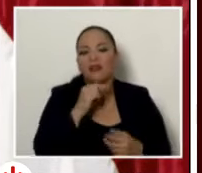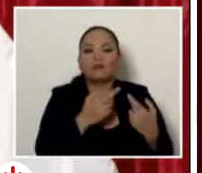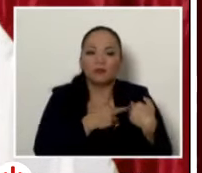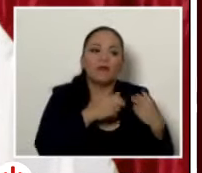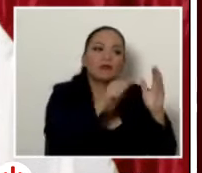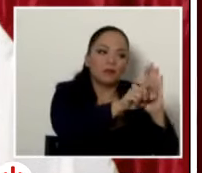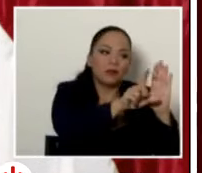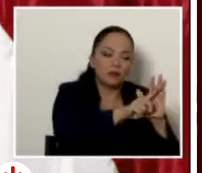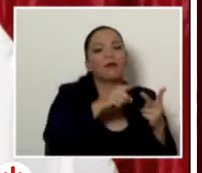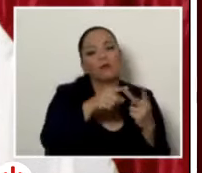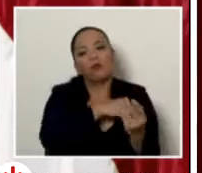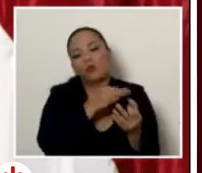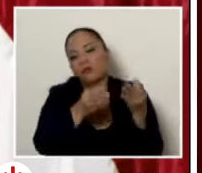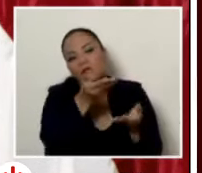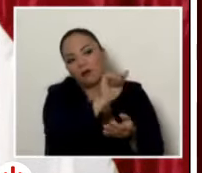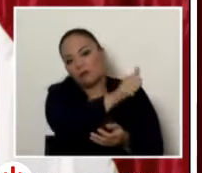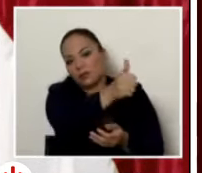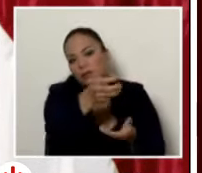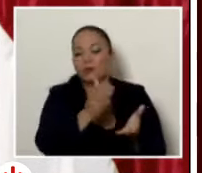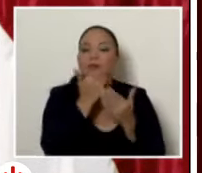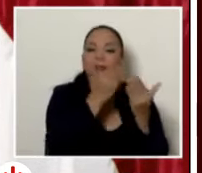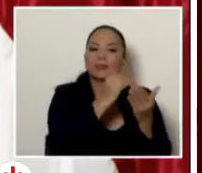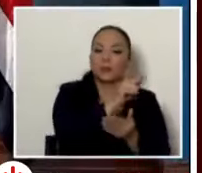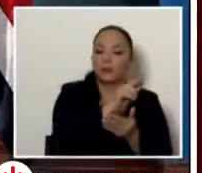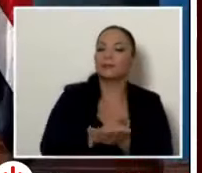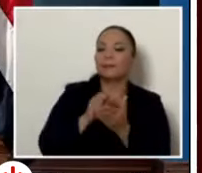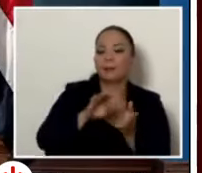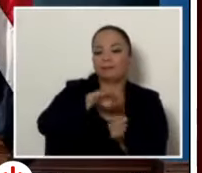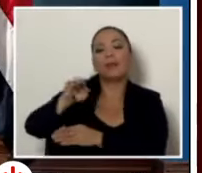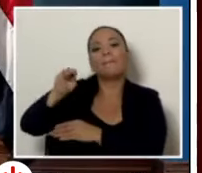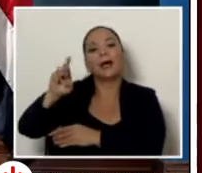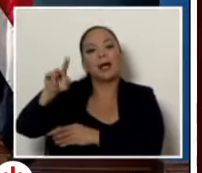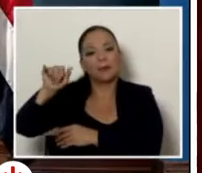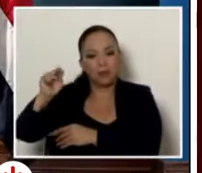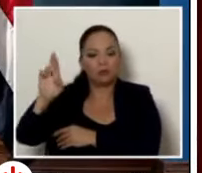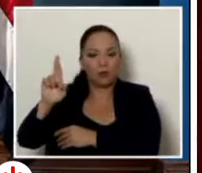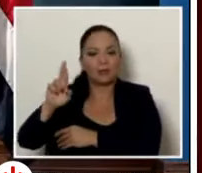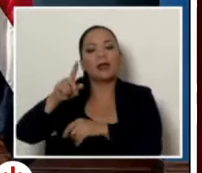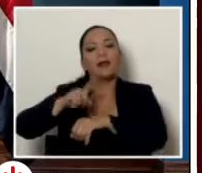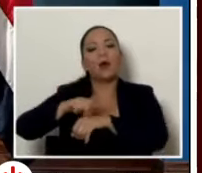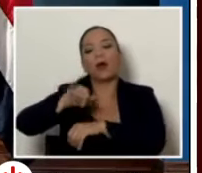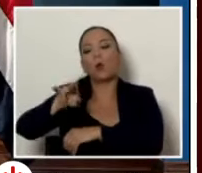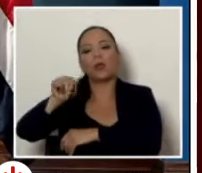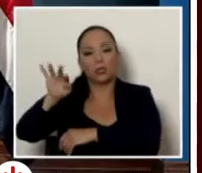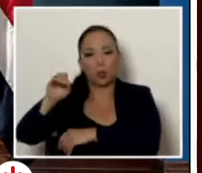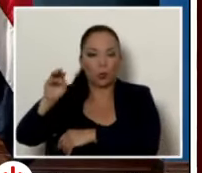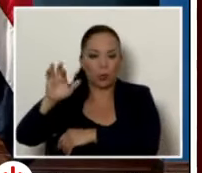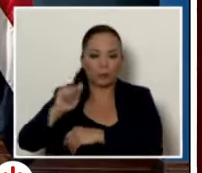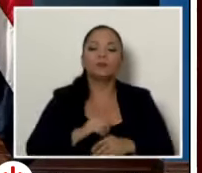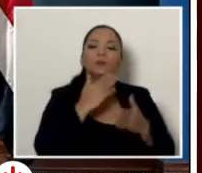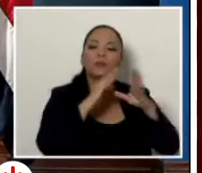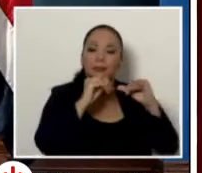judicial muchas gracias don José Luis continuamos con Marvin Rojas de la hora de Juanito Mora buenas tardes señor presidente y